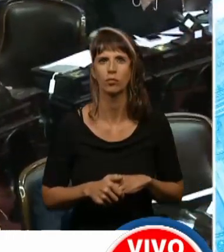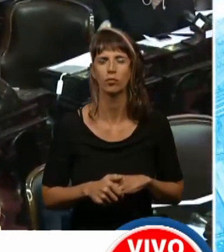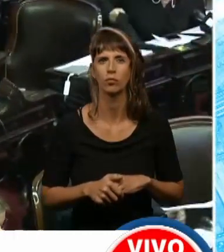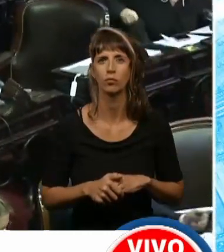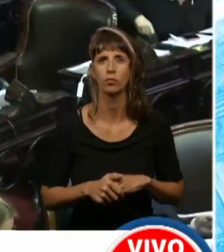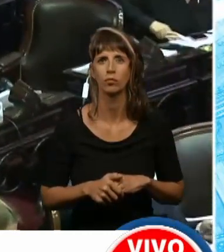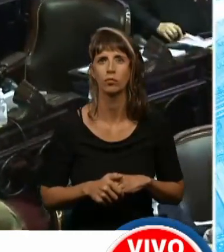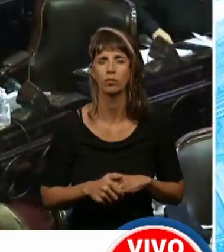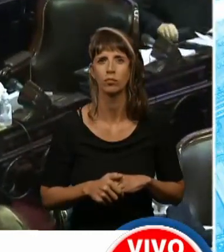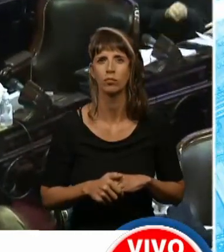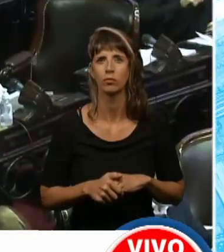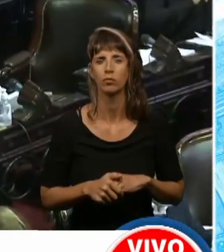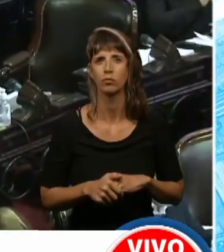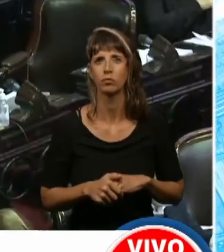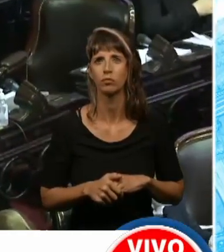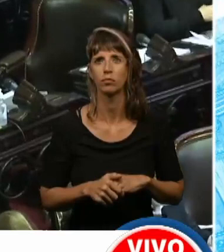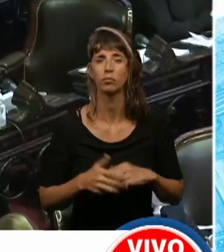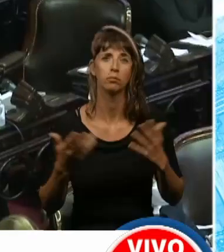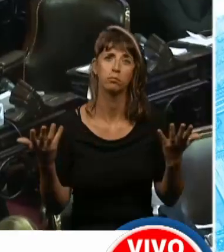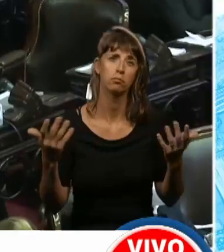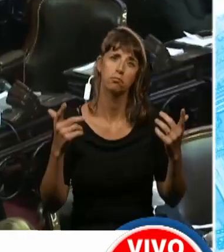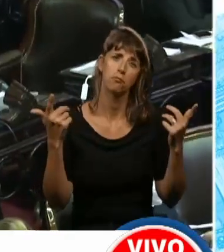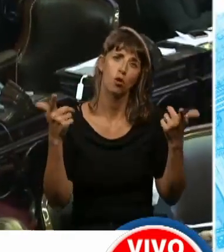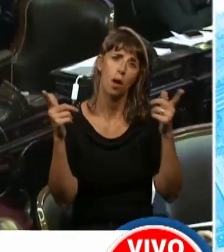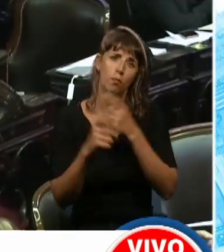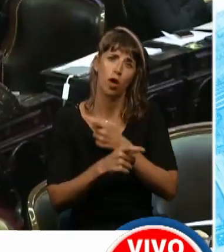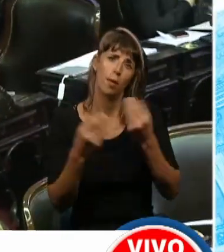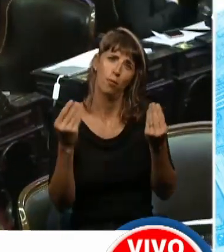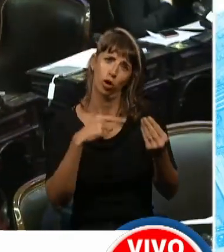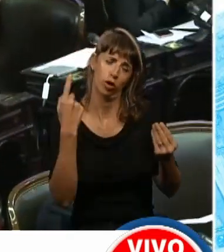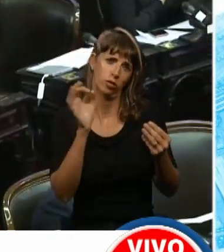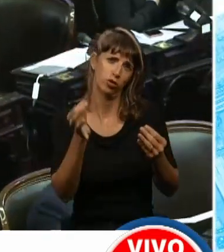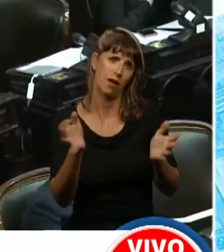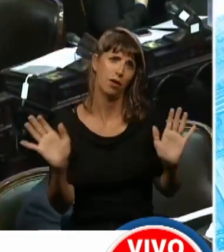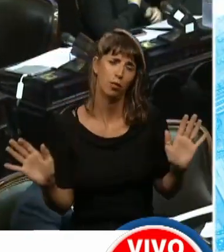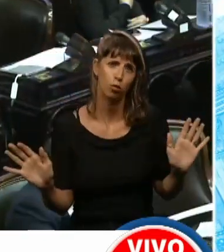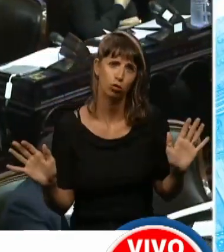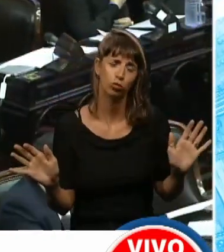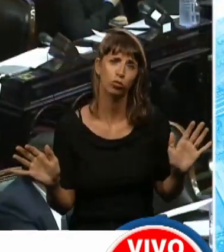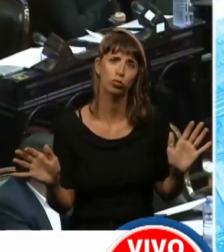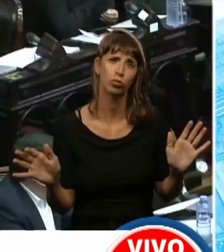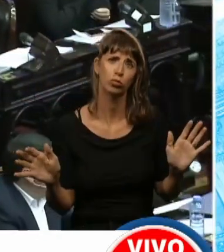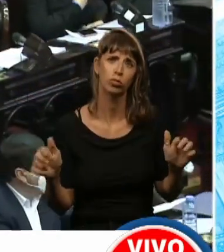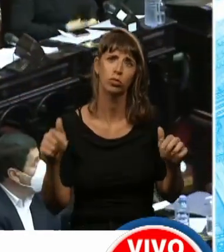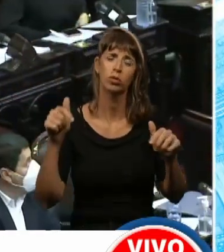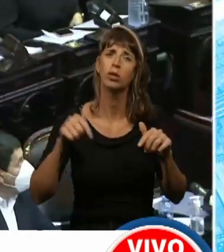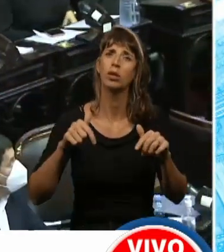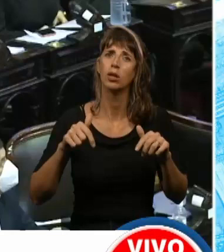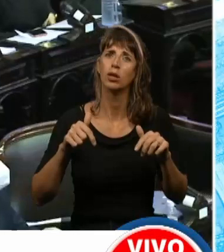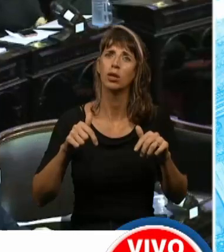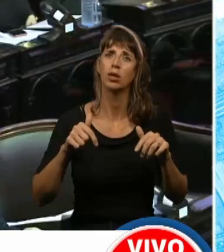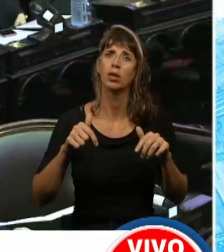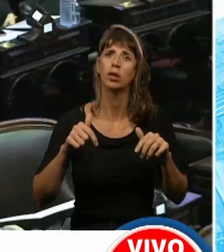Bueno, no hay problema porque sabemos que a quienes están acá al frente no